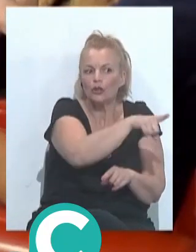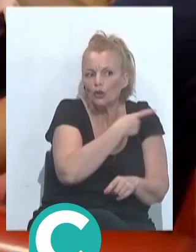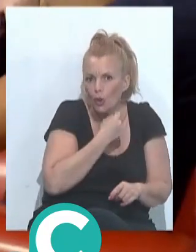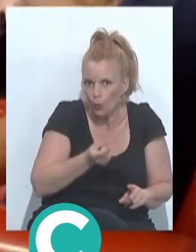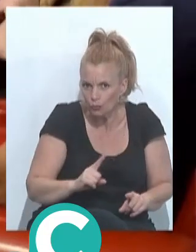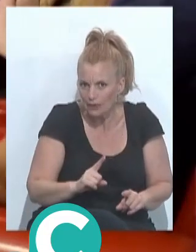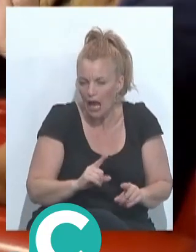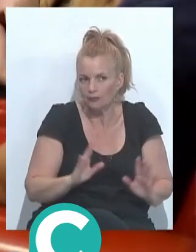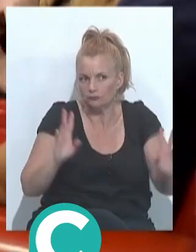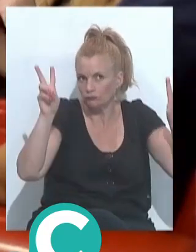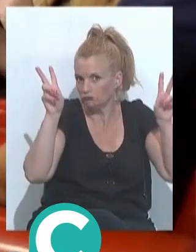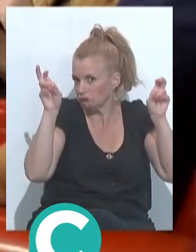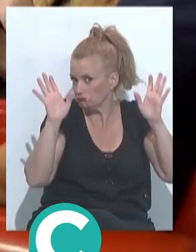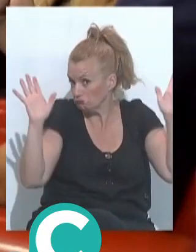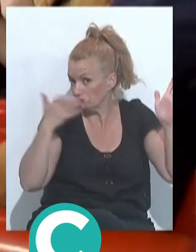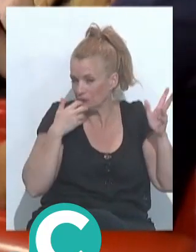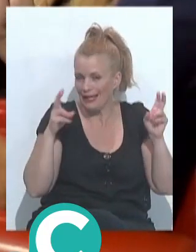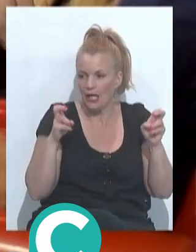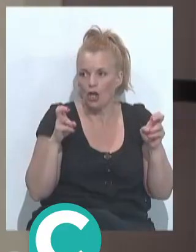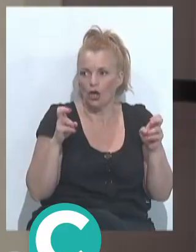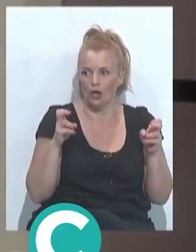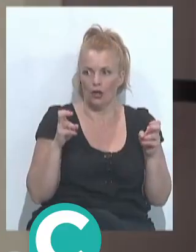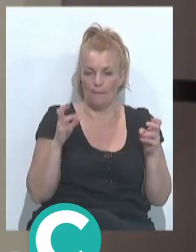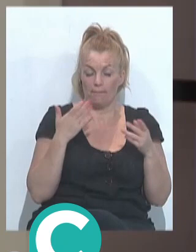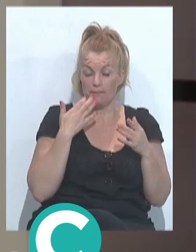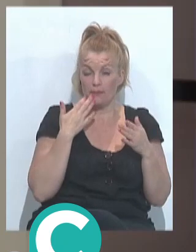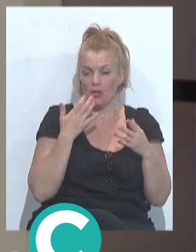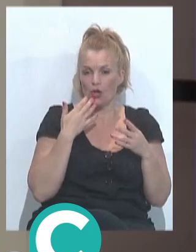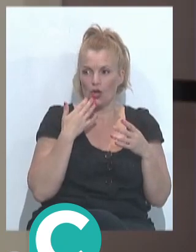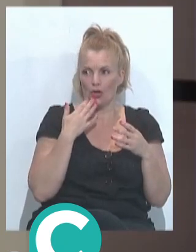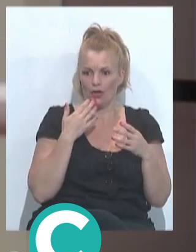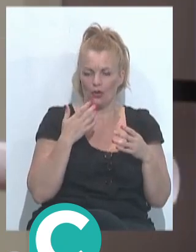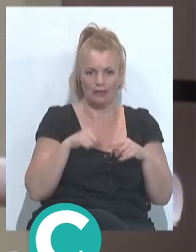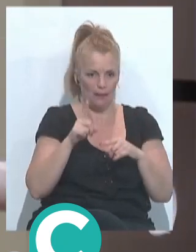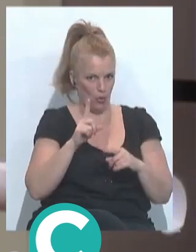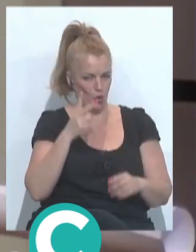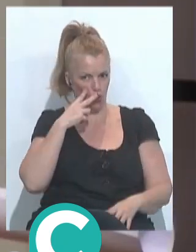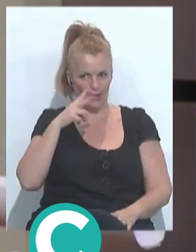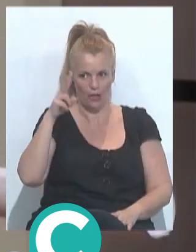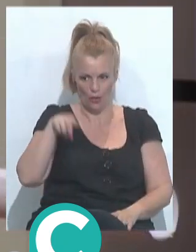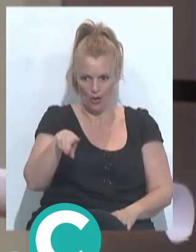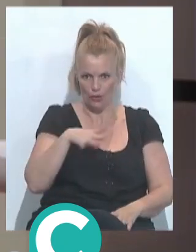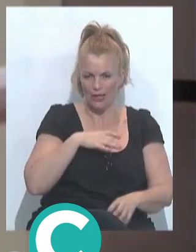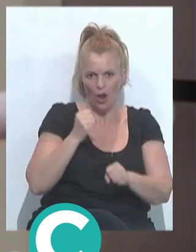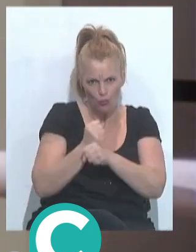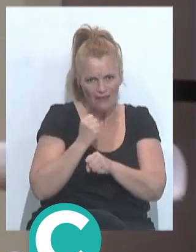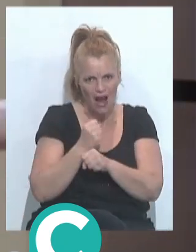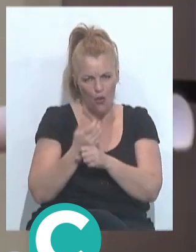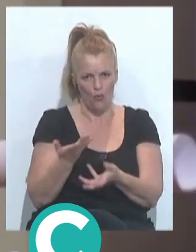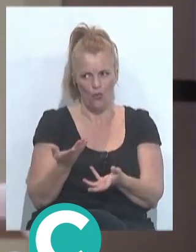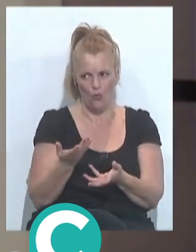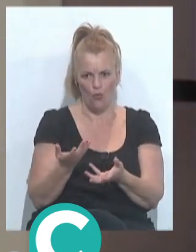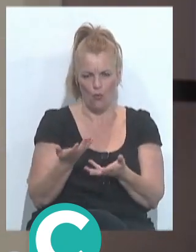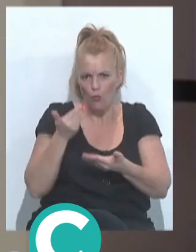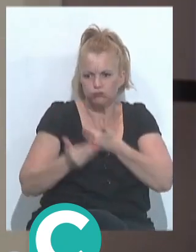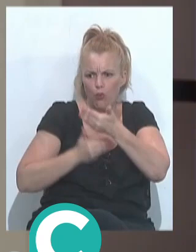te guste X pero otra es que no reconozcamos que esto tiene una elaboración vamos y tiene un trabajo claro que tiene